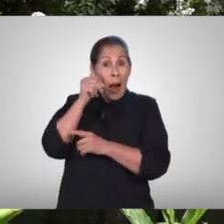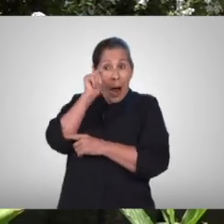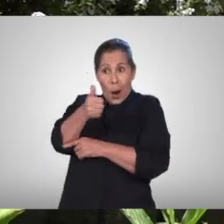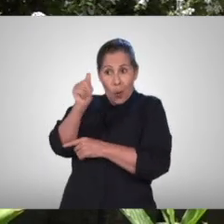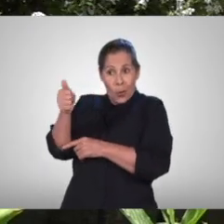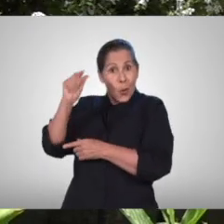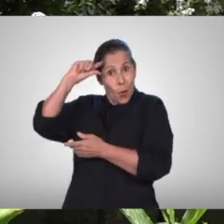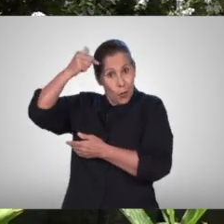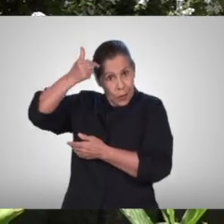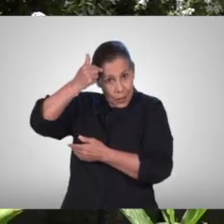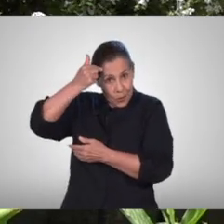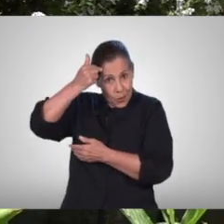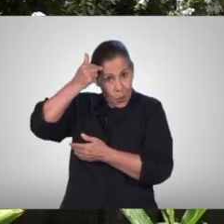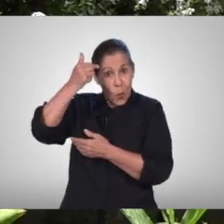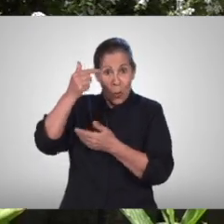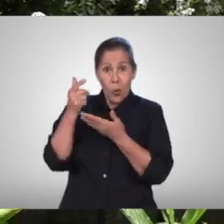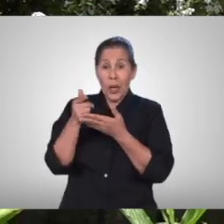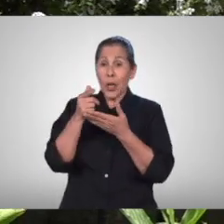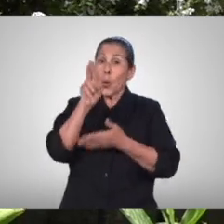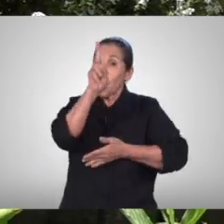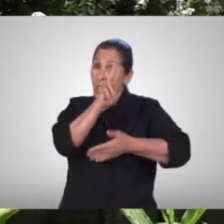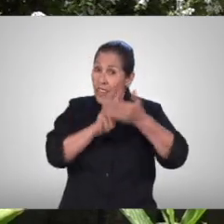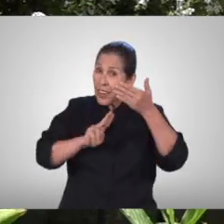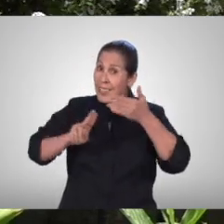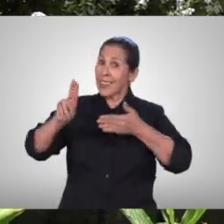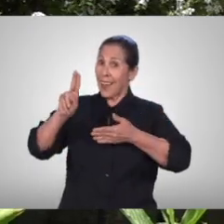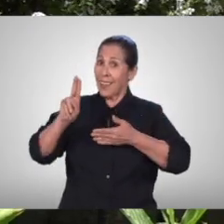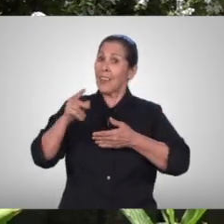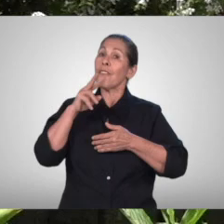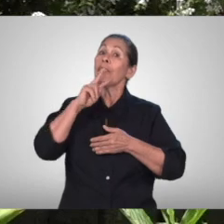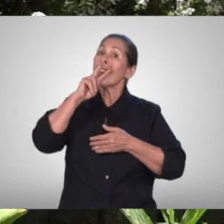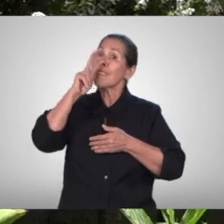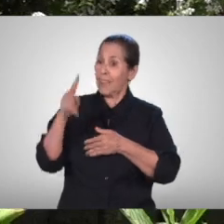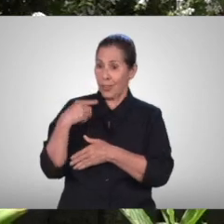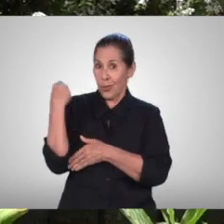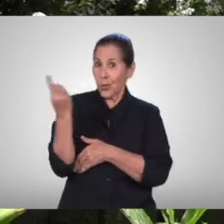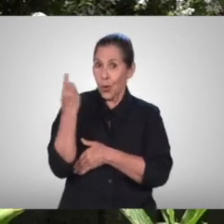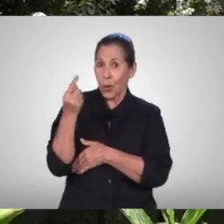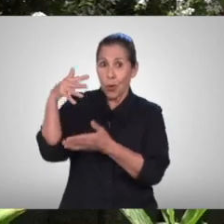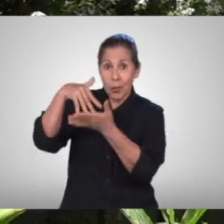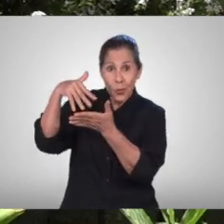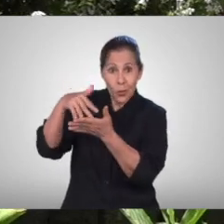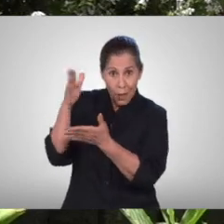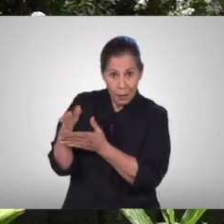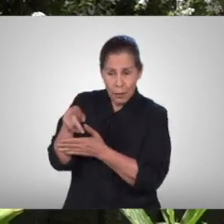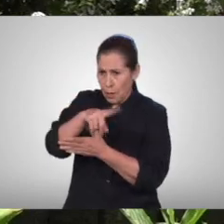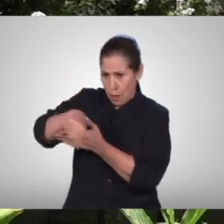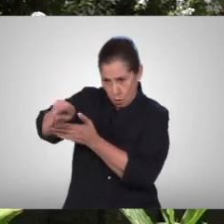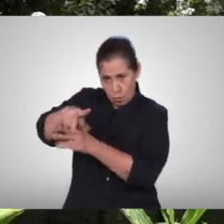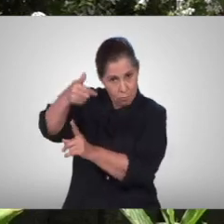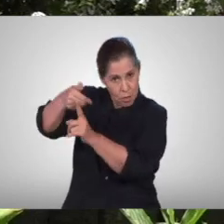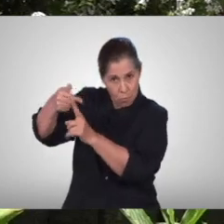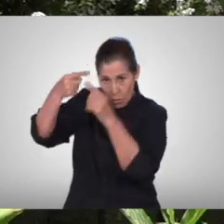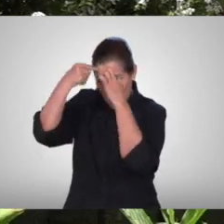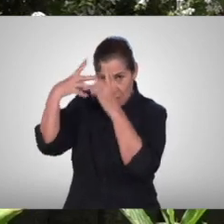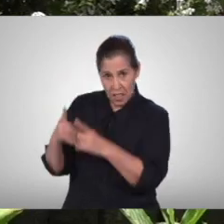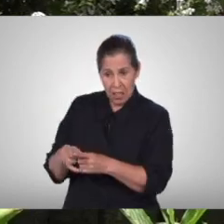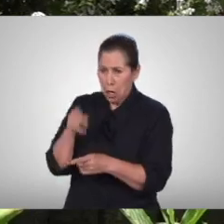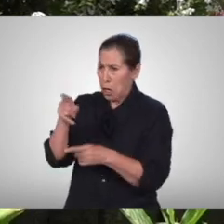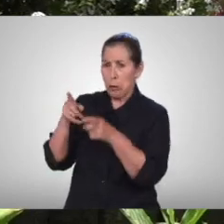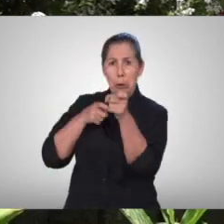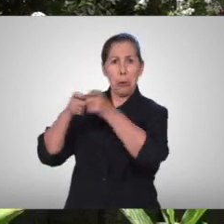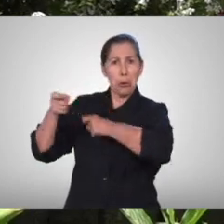universitario es un proceso autónomo que atañe exclusivamente estudiantes y es dirigido solamente por ellos sus